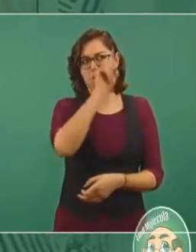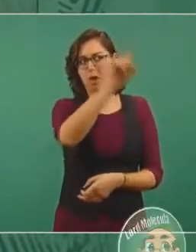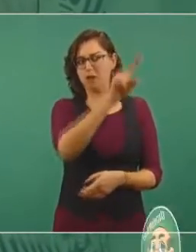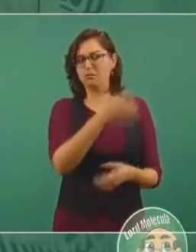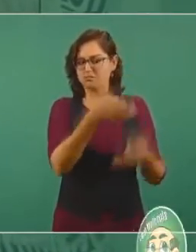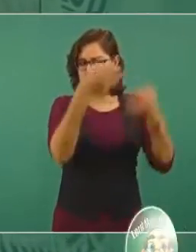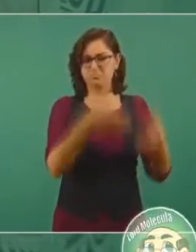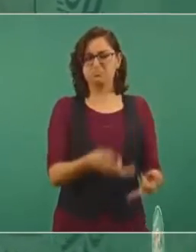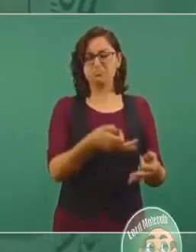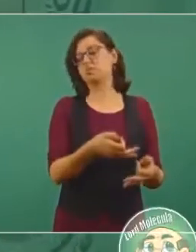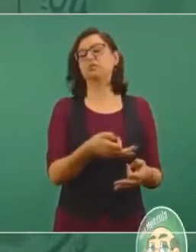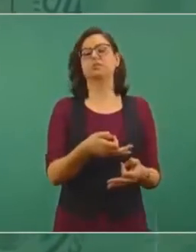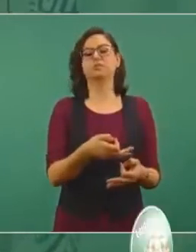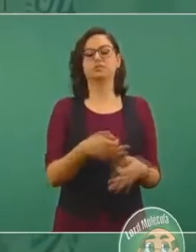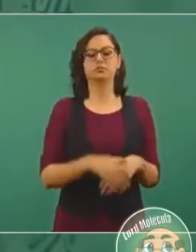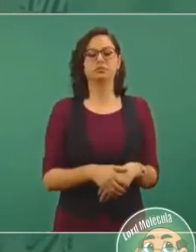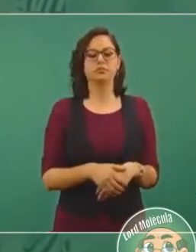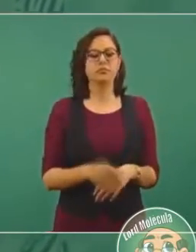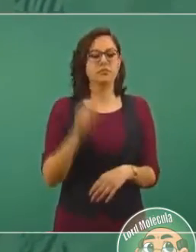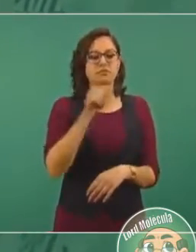gansteril